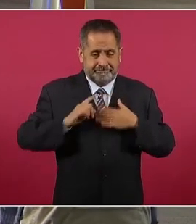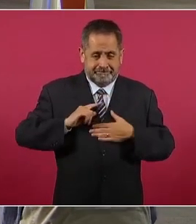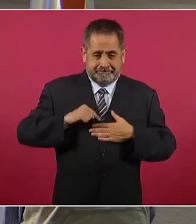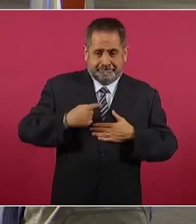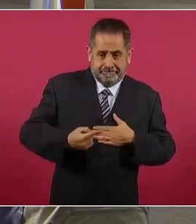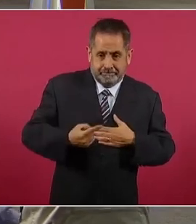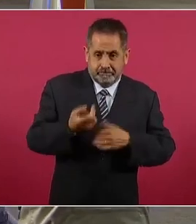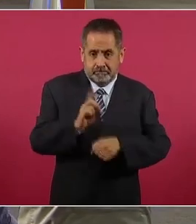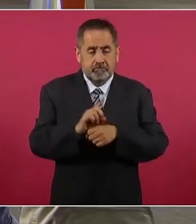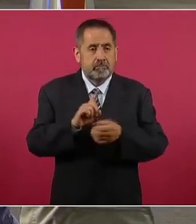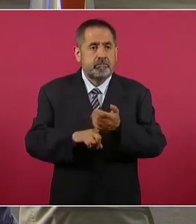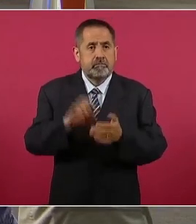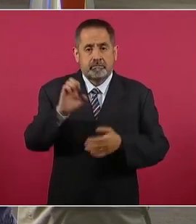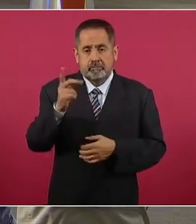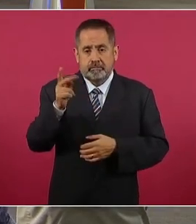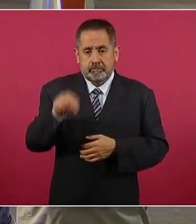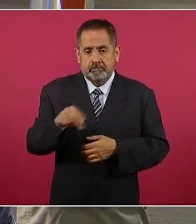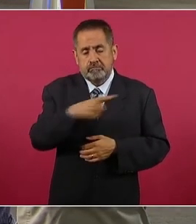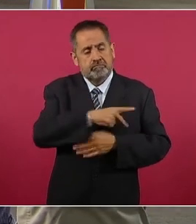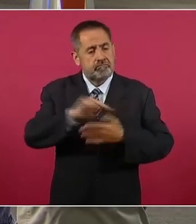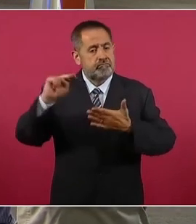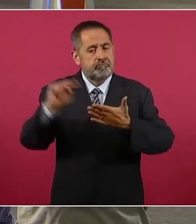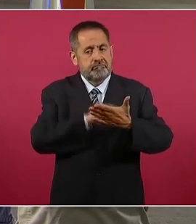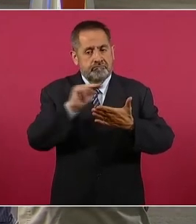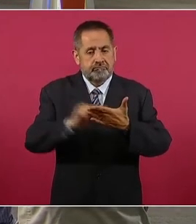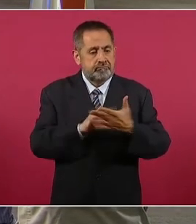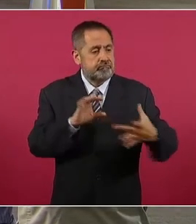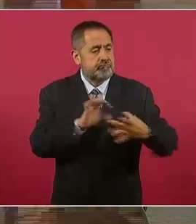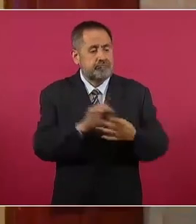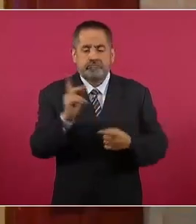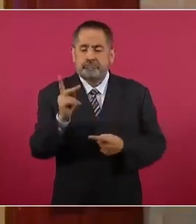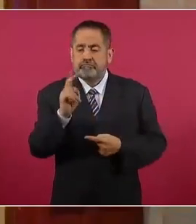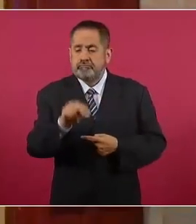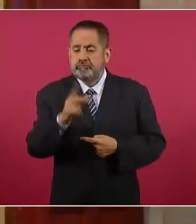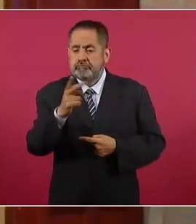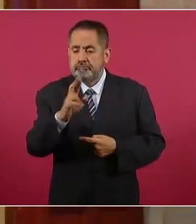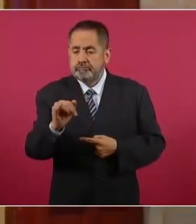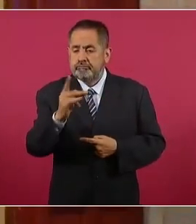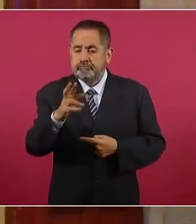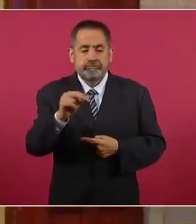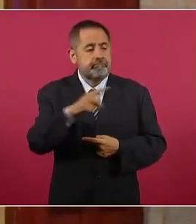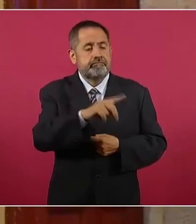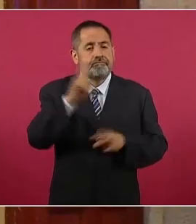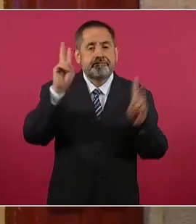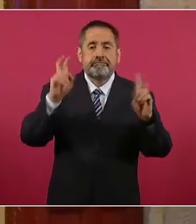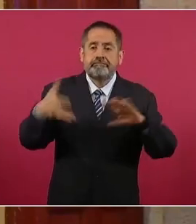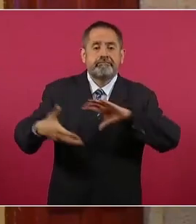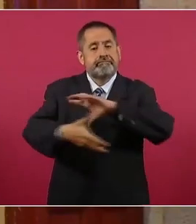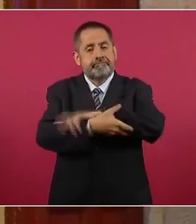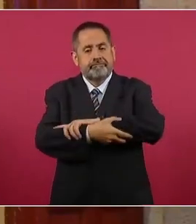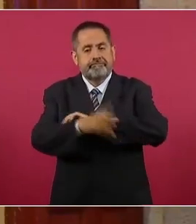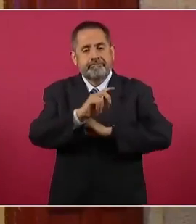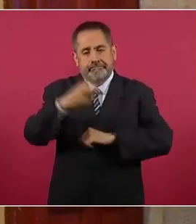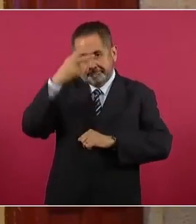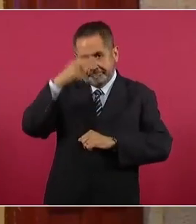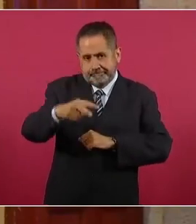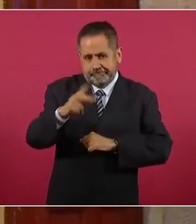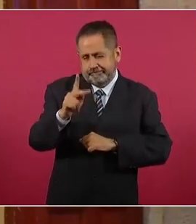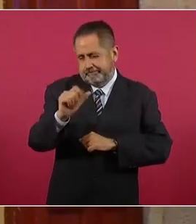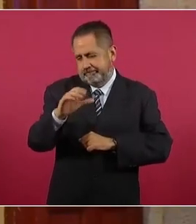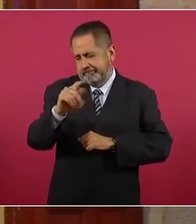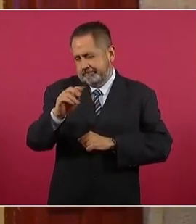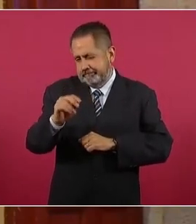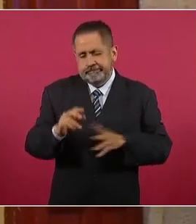Enrique Peña Nieto firmó con los partidos PAN, PRI y PRD el llamado Pacto por México, en el cual se